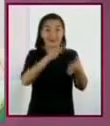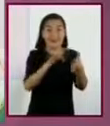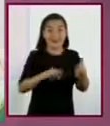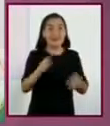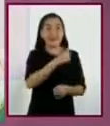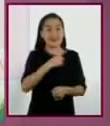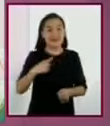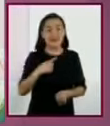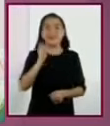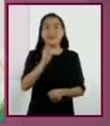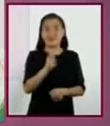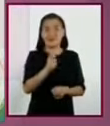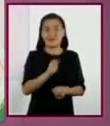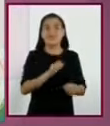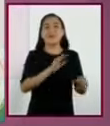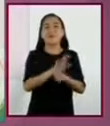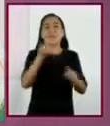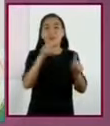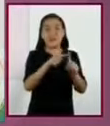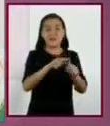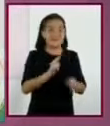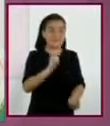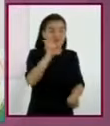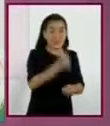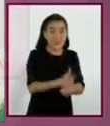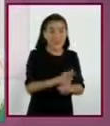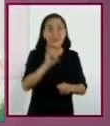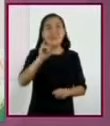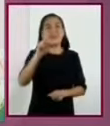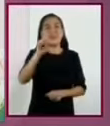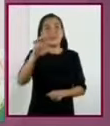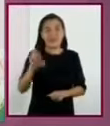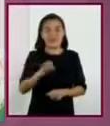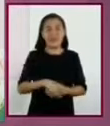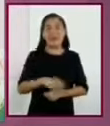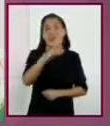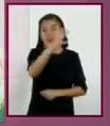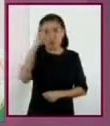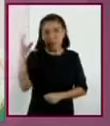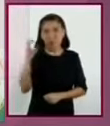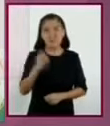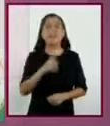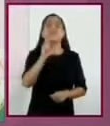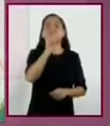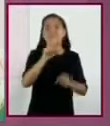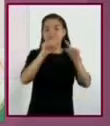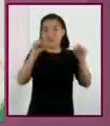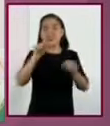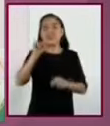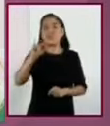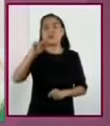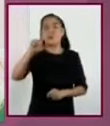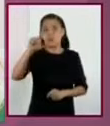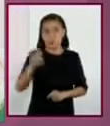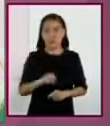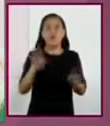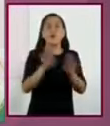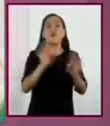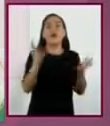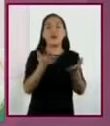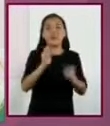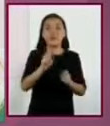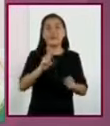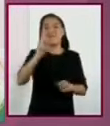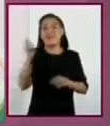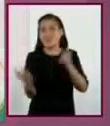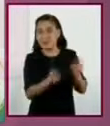anticipar por medio de... Identificar el índice, fotos y título. Construir hipótesis.